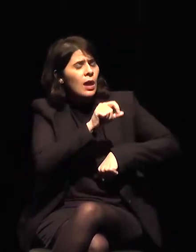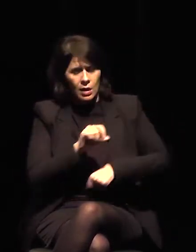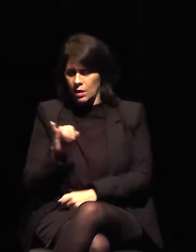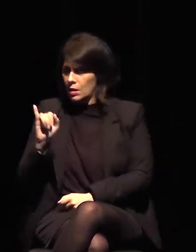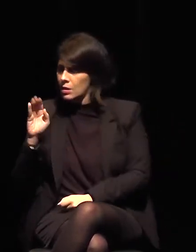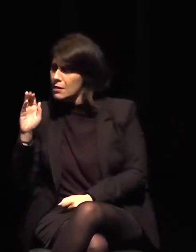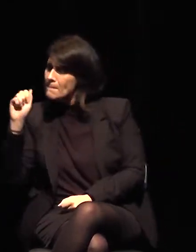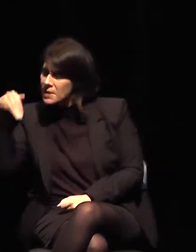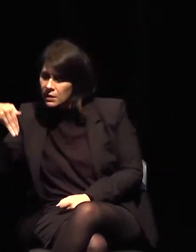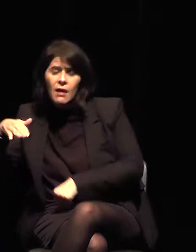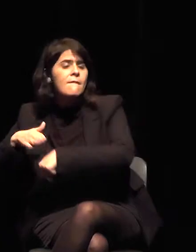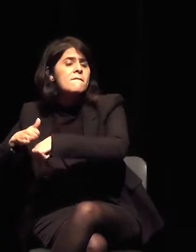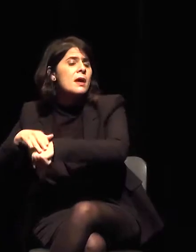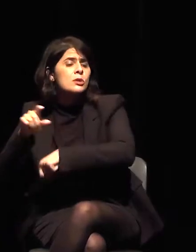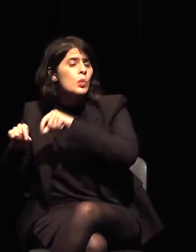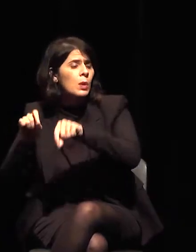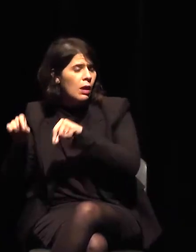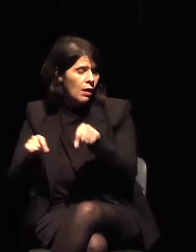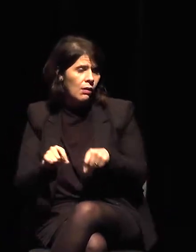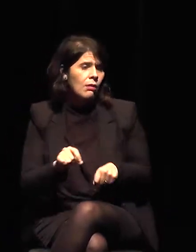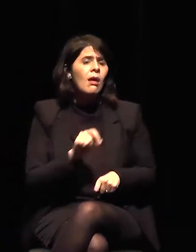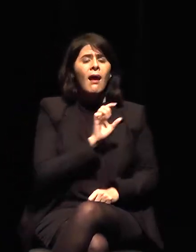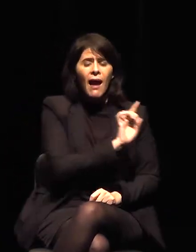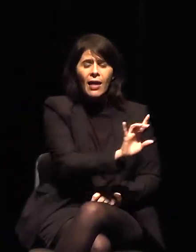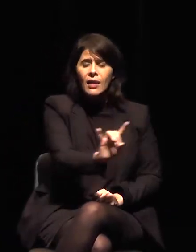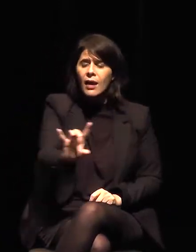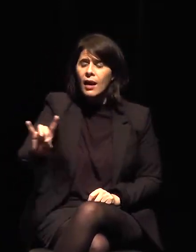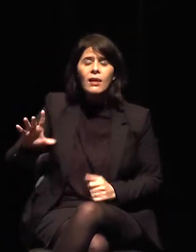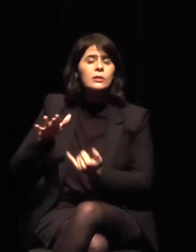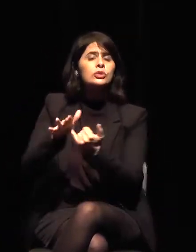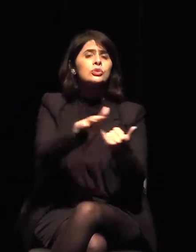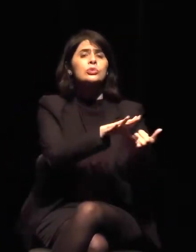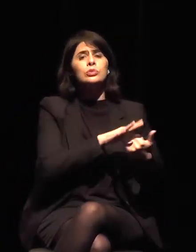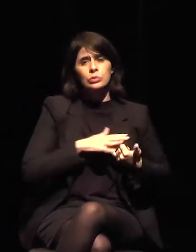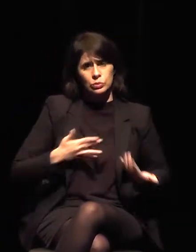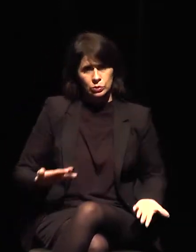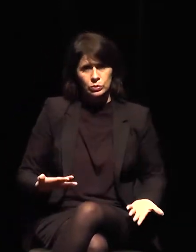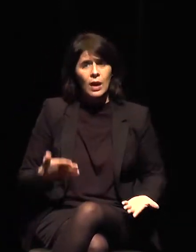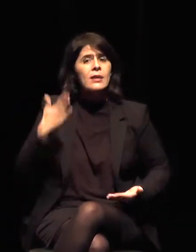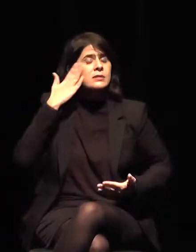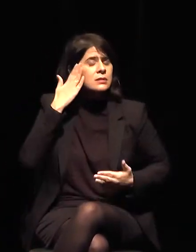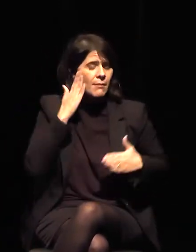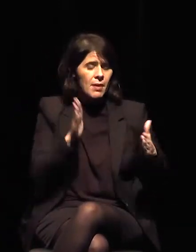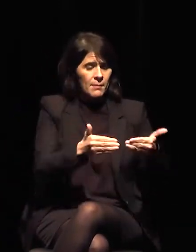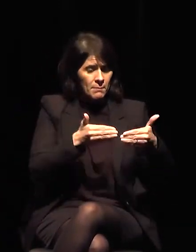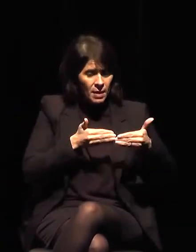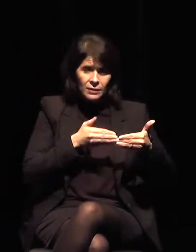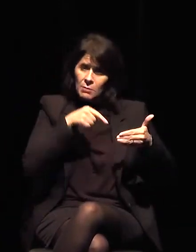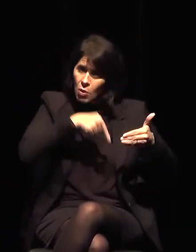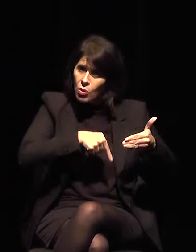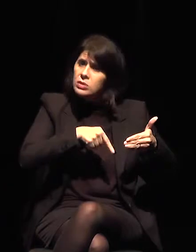para que las personas entiendan qué es el patrimonio público y que conozca su importancia.